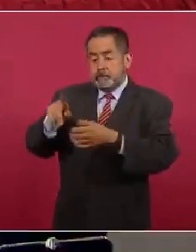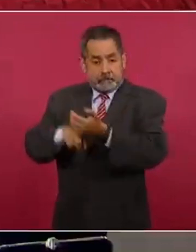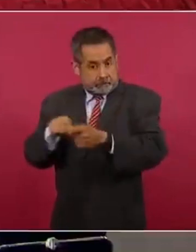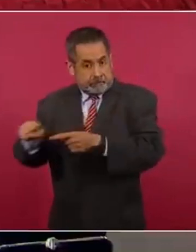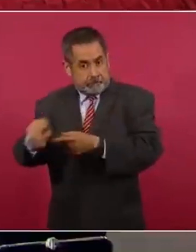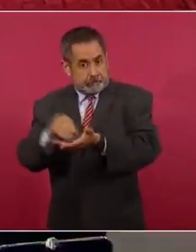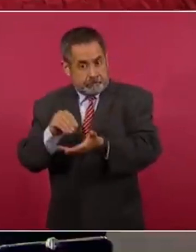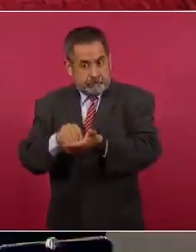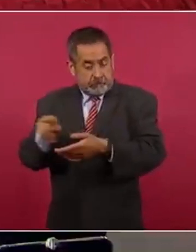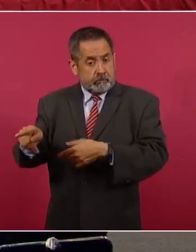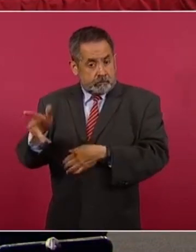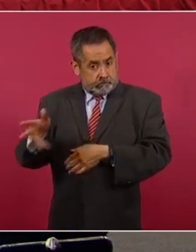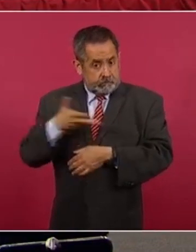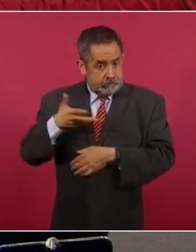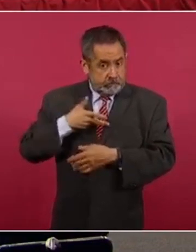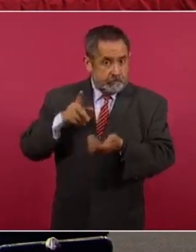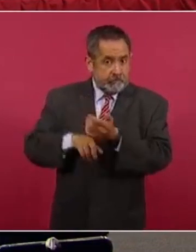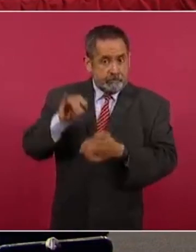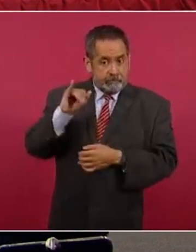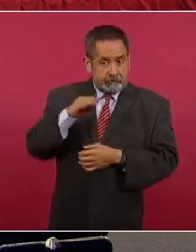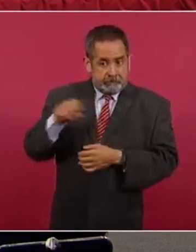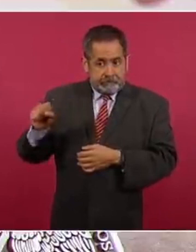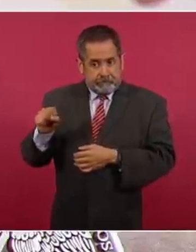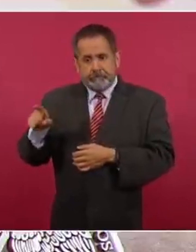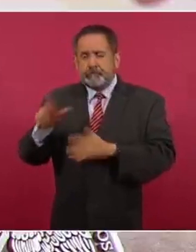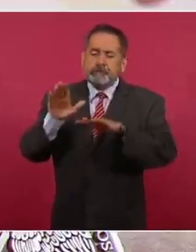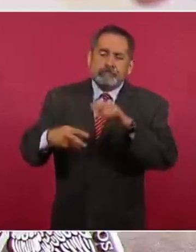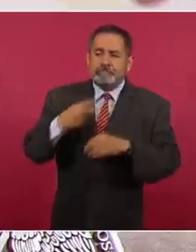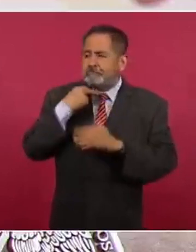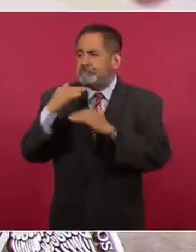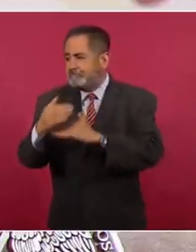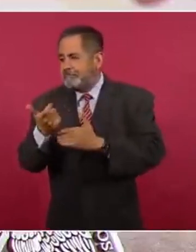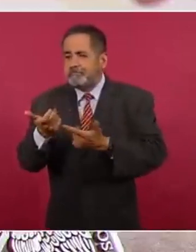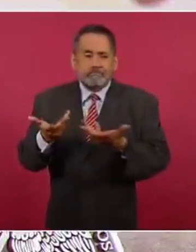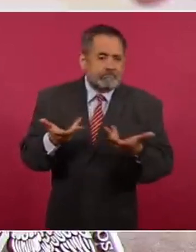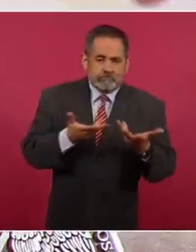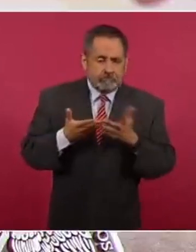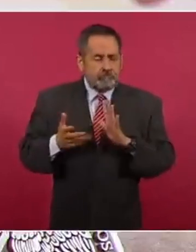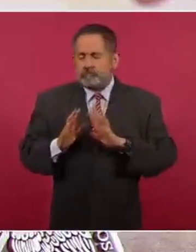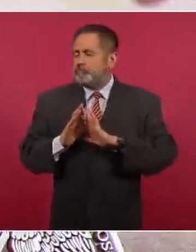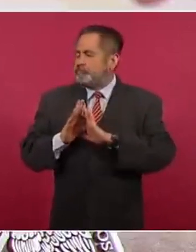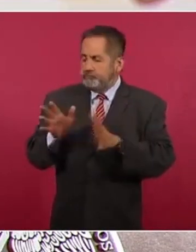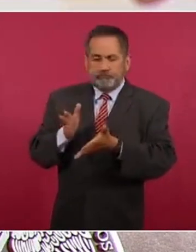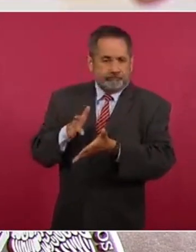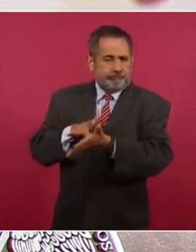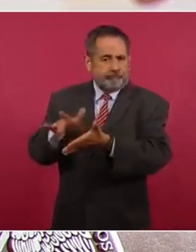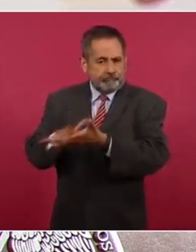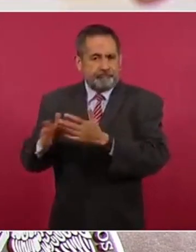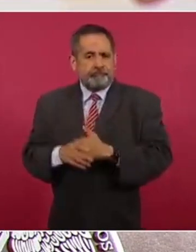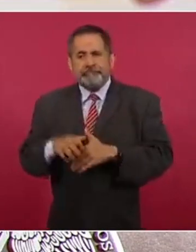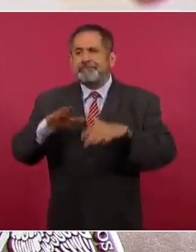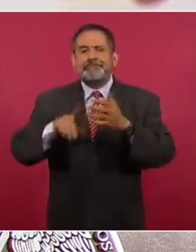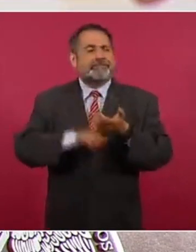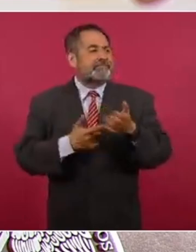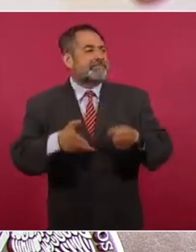prestaban sus servicios, muchas veces de manera muy limitada, porque no tenían los suficientes insumos o porque las unidades estaban